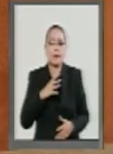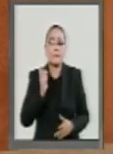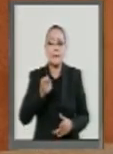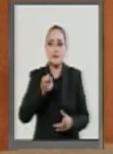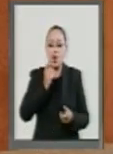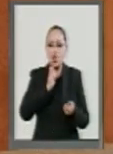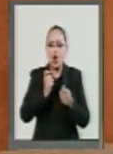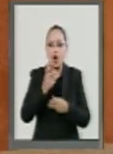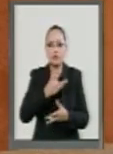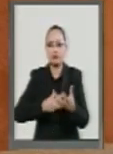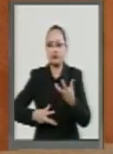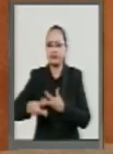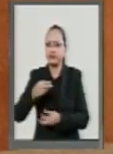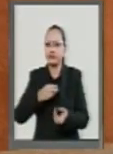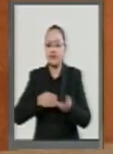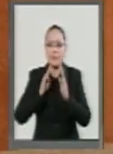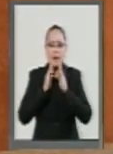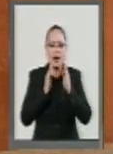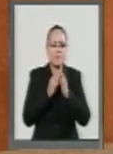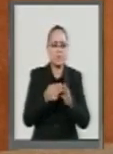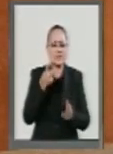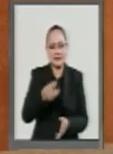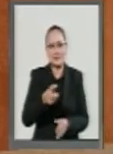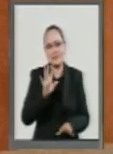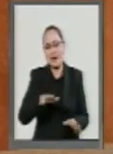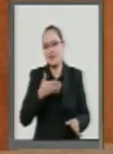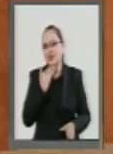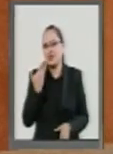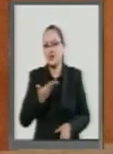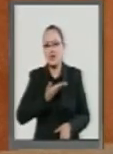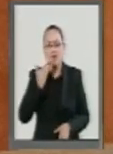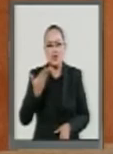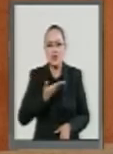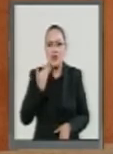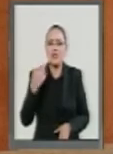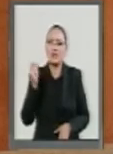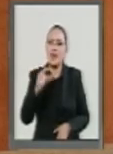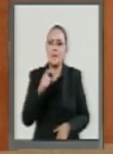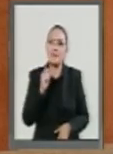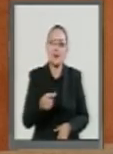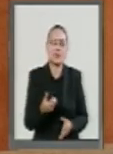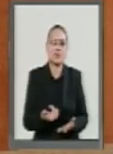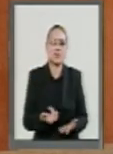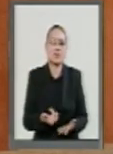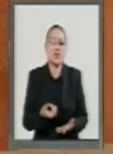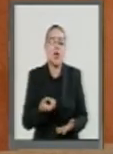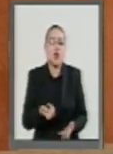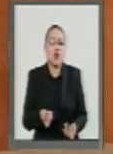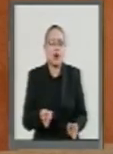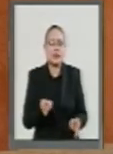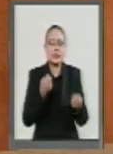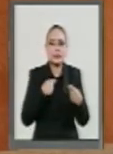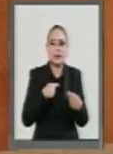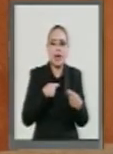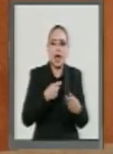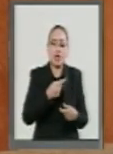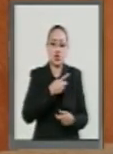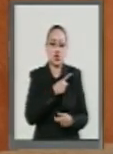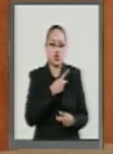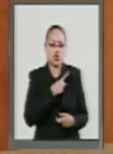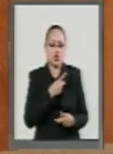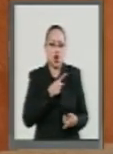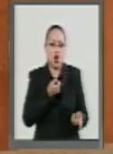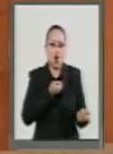Y lo que aquí se planteaba también, el tema del auto o de los autogobiernos. Hay una